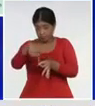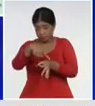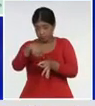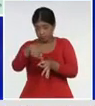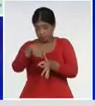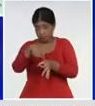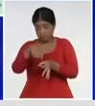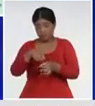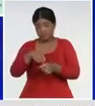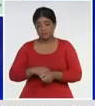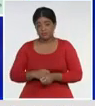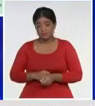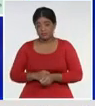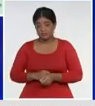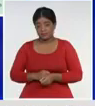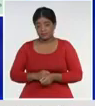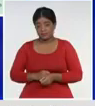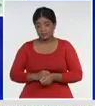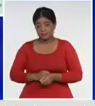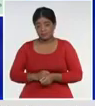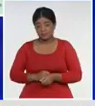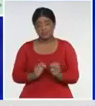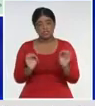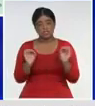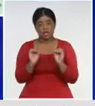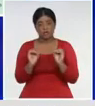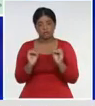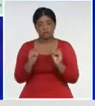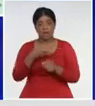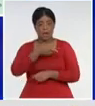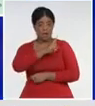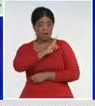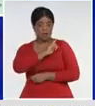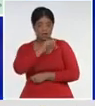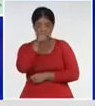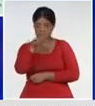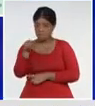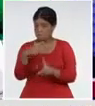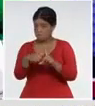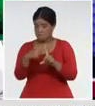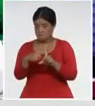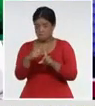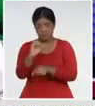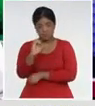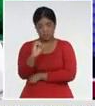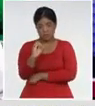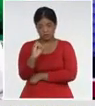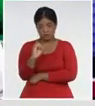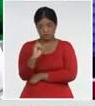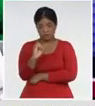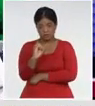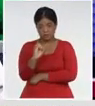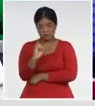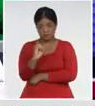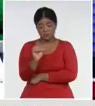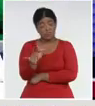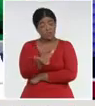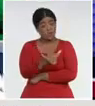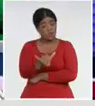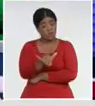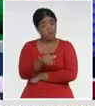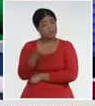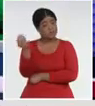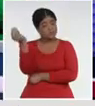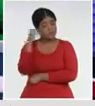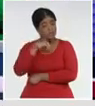no confirma, casos, en el día, ayer, también, reconocimos, desde el principio, que no se procesaron muestras, de